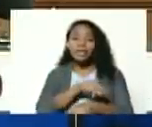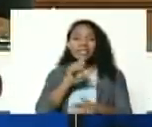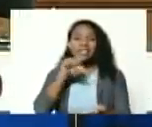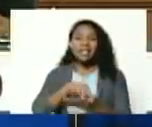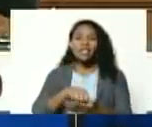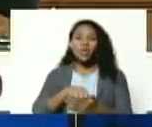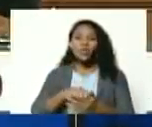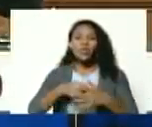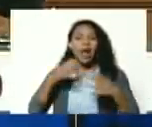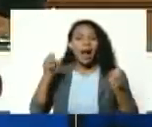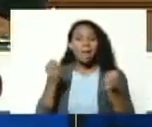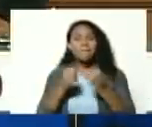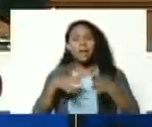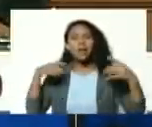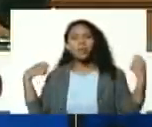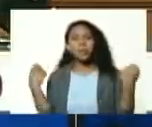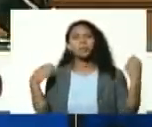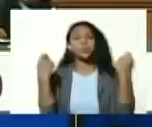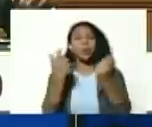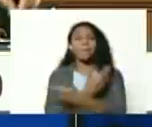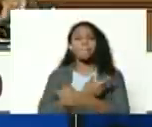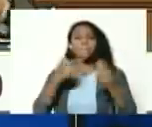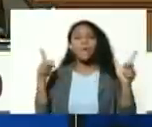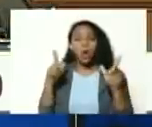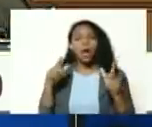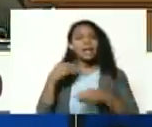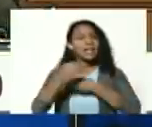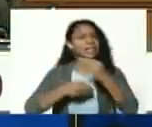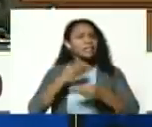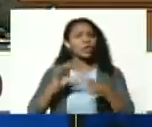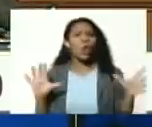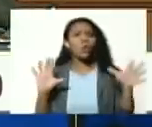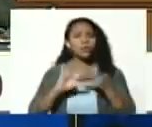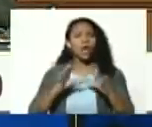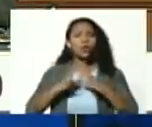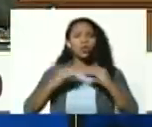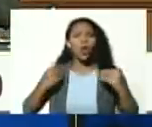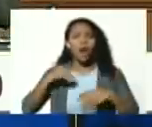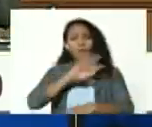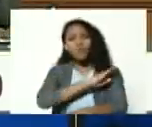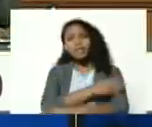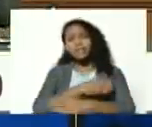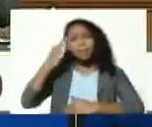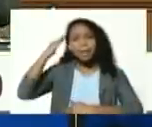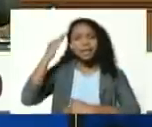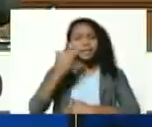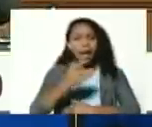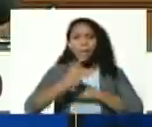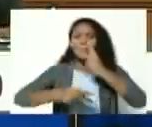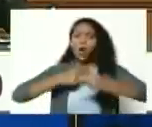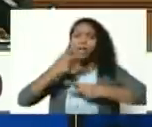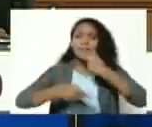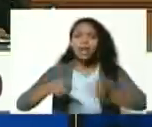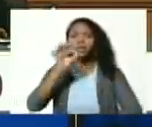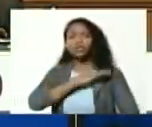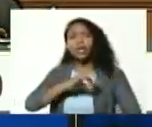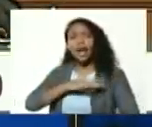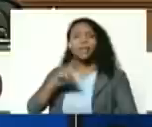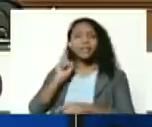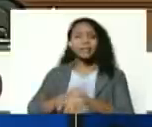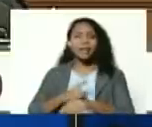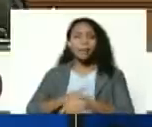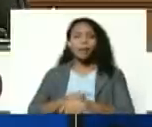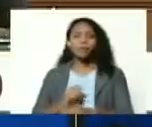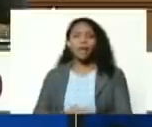campaña liberadora que llevó a la unificación de todas las fuerzas militares políticas sociales de la época